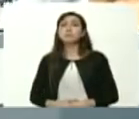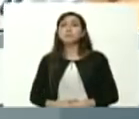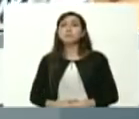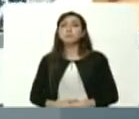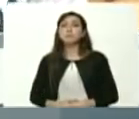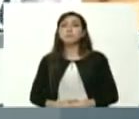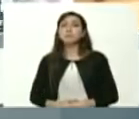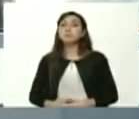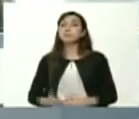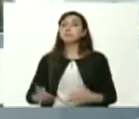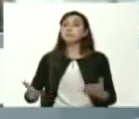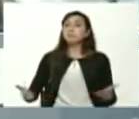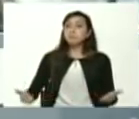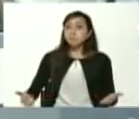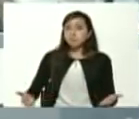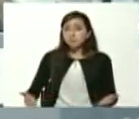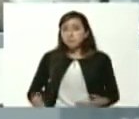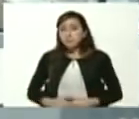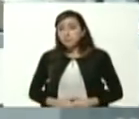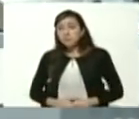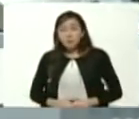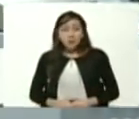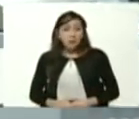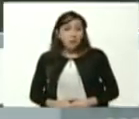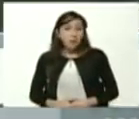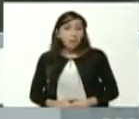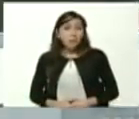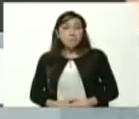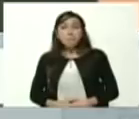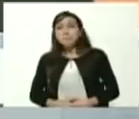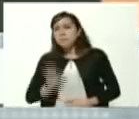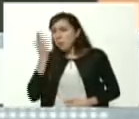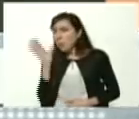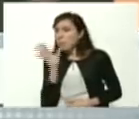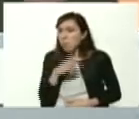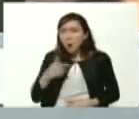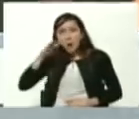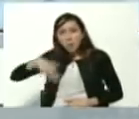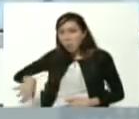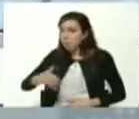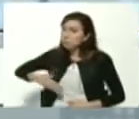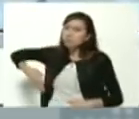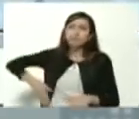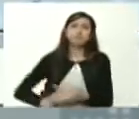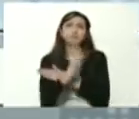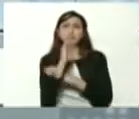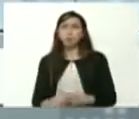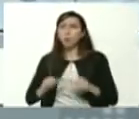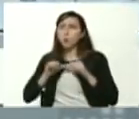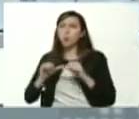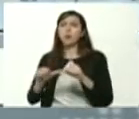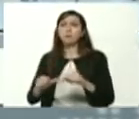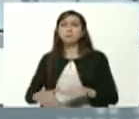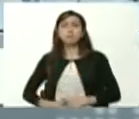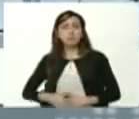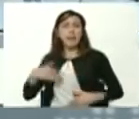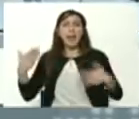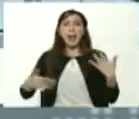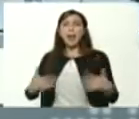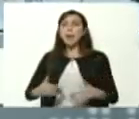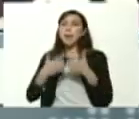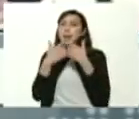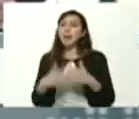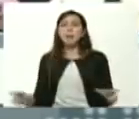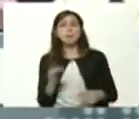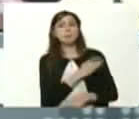por donde sin lugar a dudas irá el pueblo firme alegre y libre